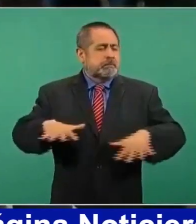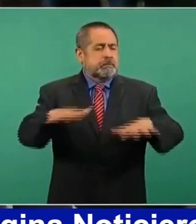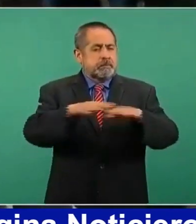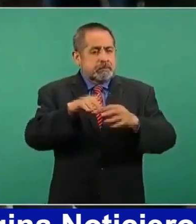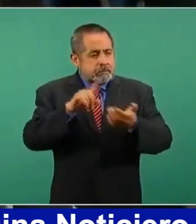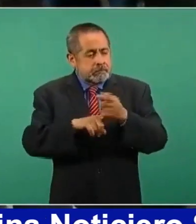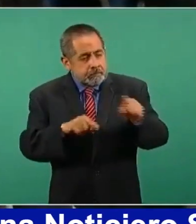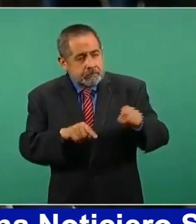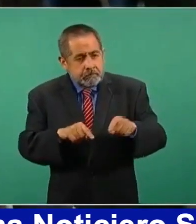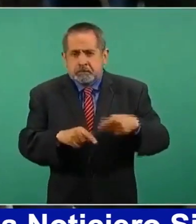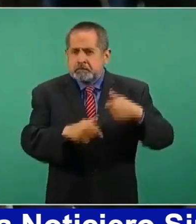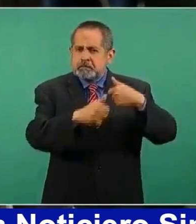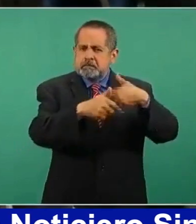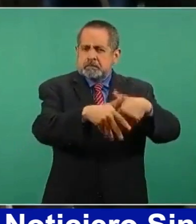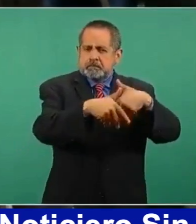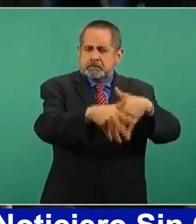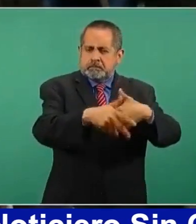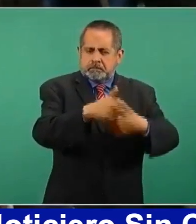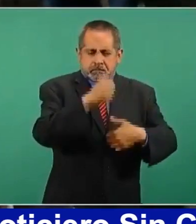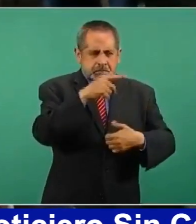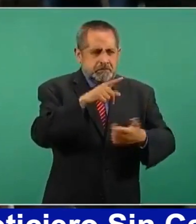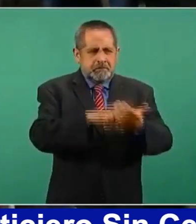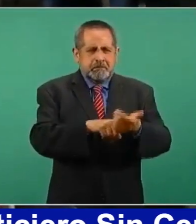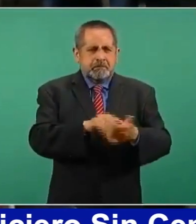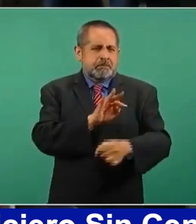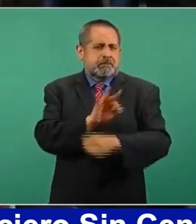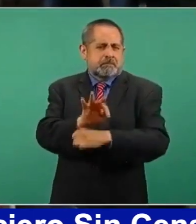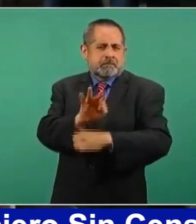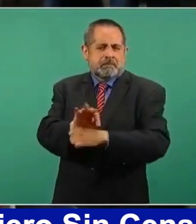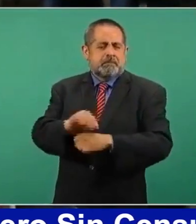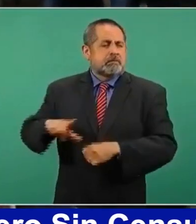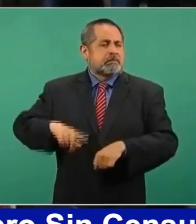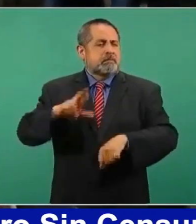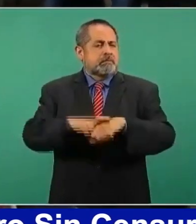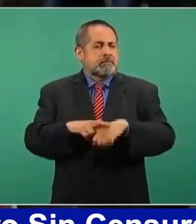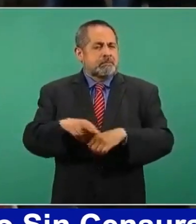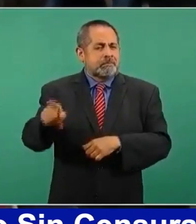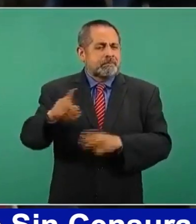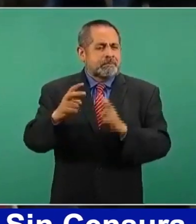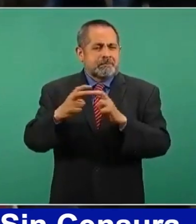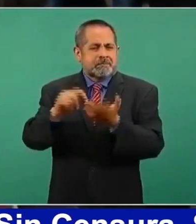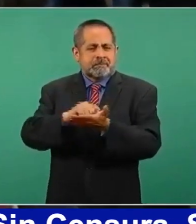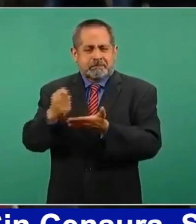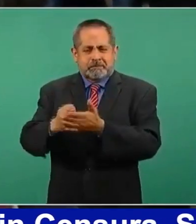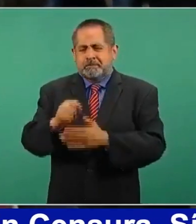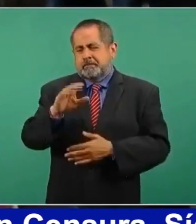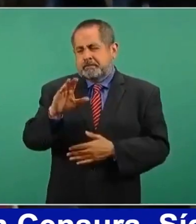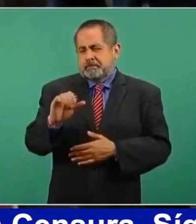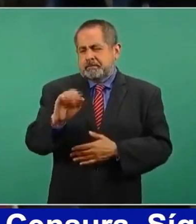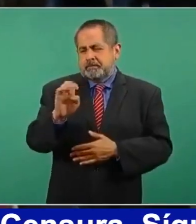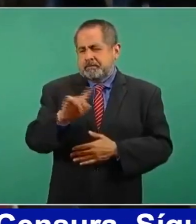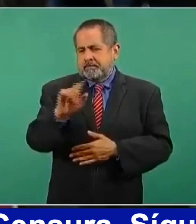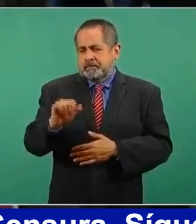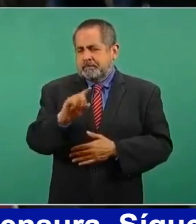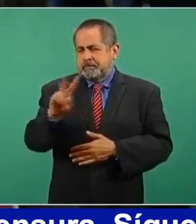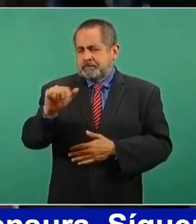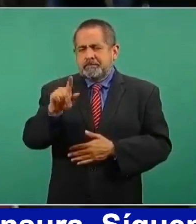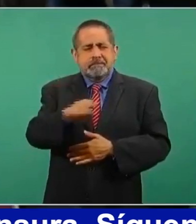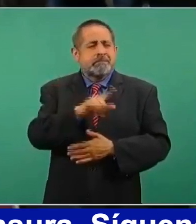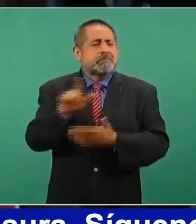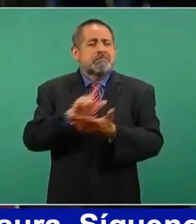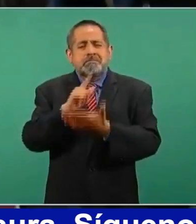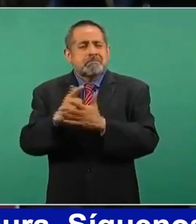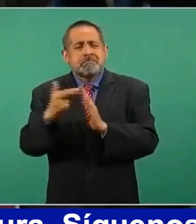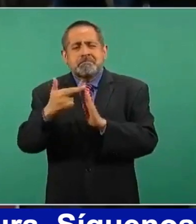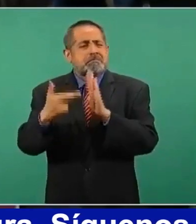a cabo una pequeña manifestación a favor del gobernador de Tamaulipas, Cabeza de Vaca, violando todos los protocolos sanitarios